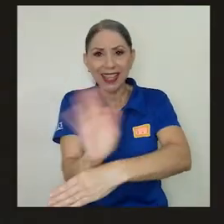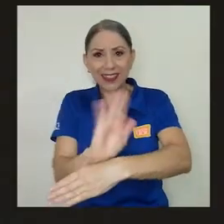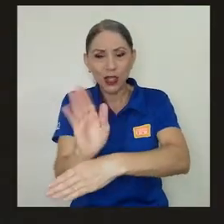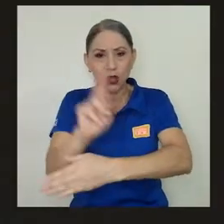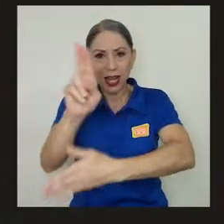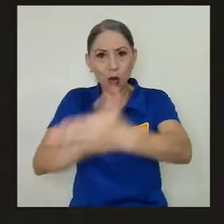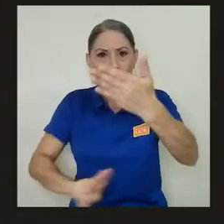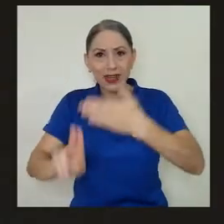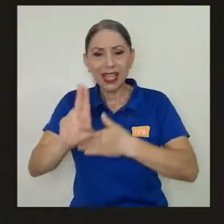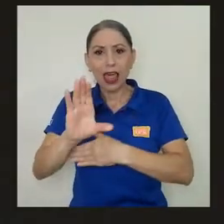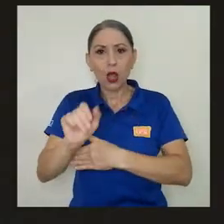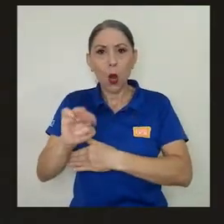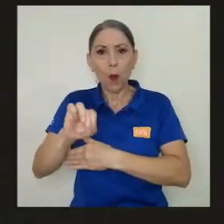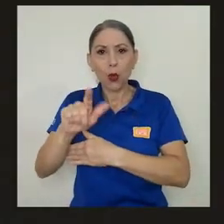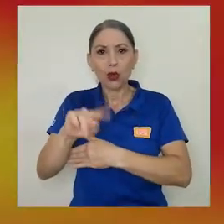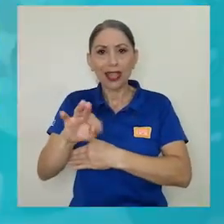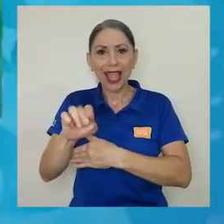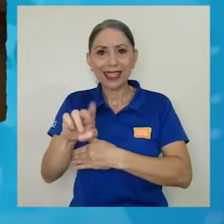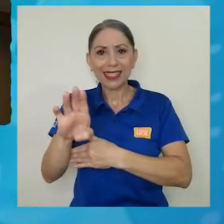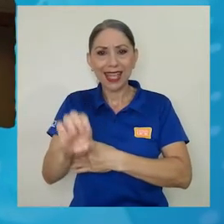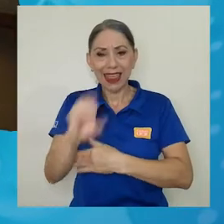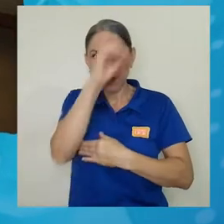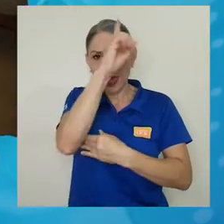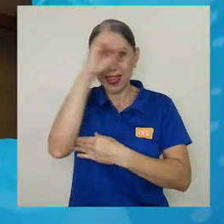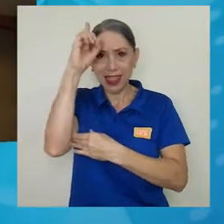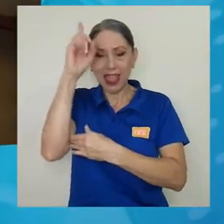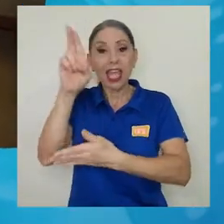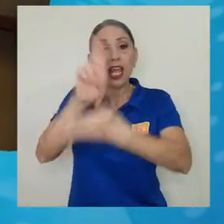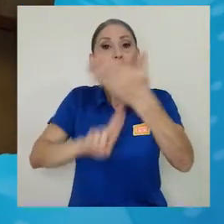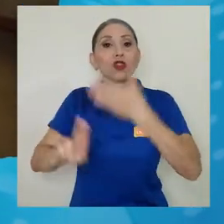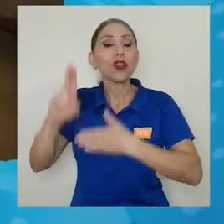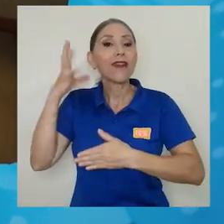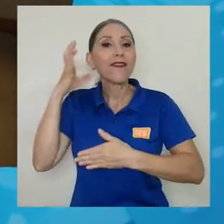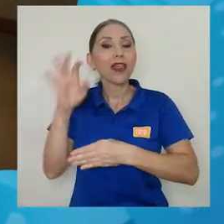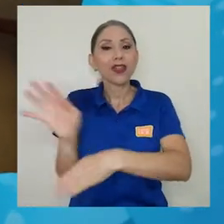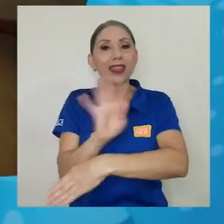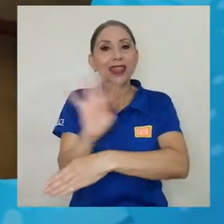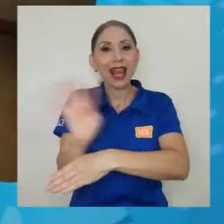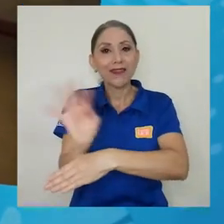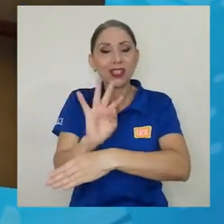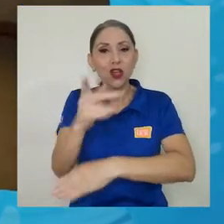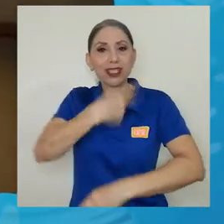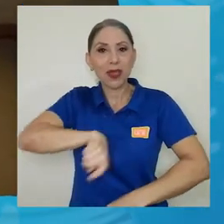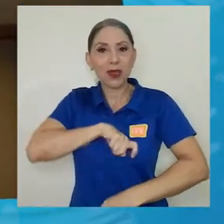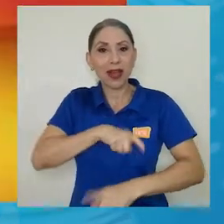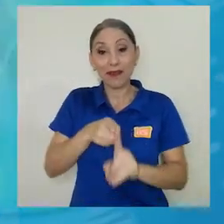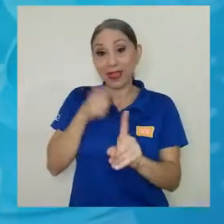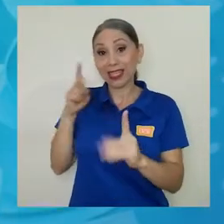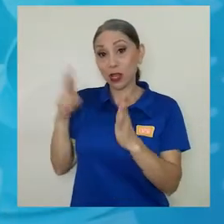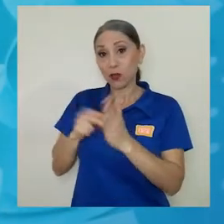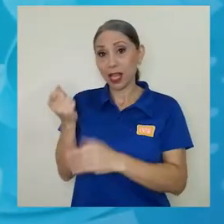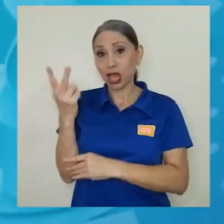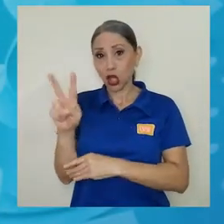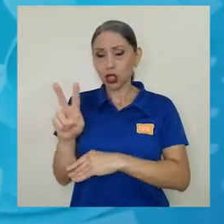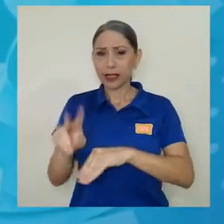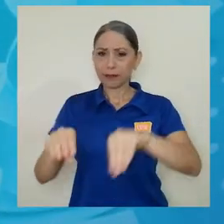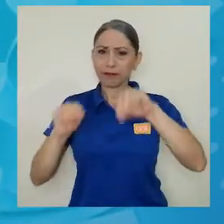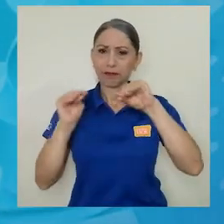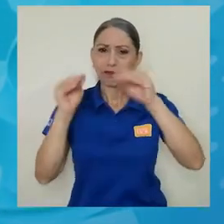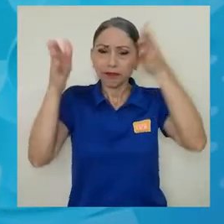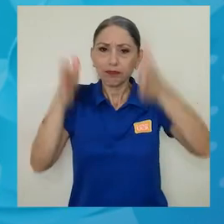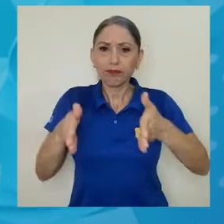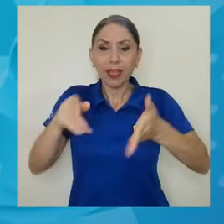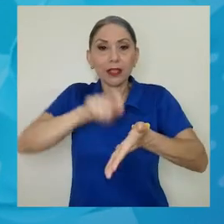por la Universidad Complutense de Madrid y el Instituto de Radio Televisión Española. Desde el 2012 es docente de la